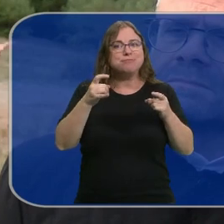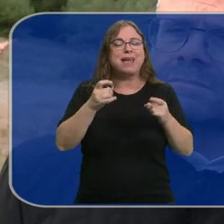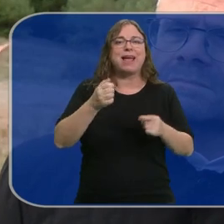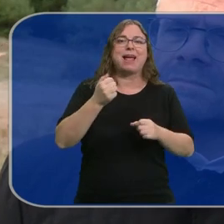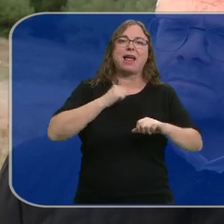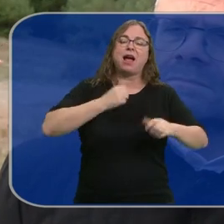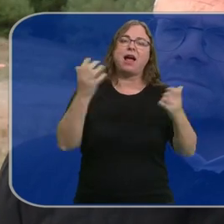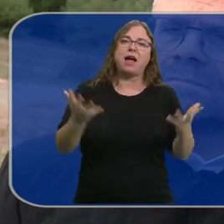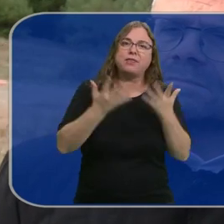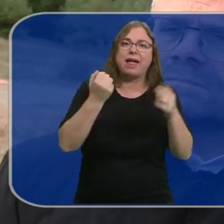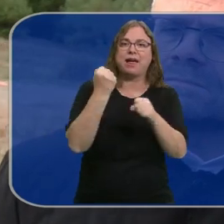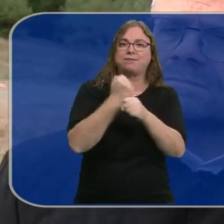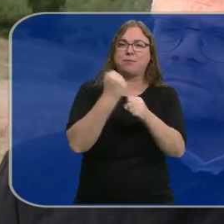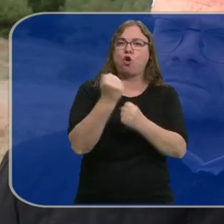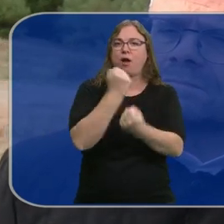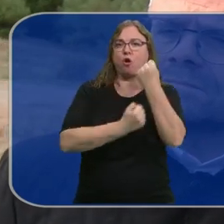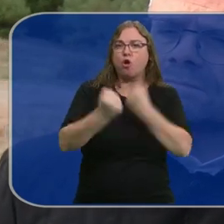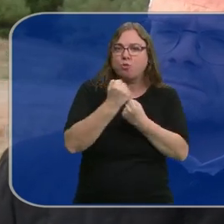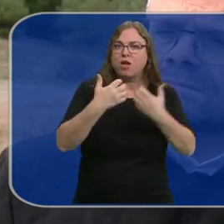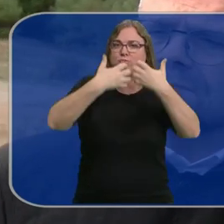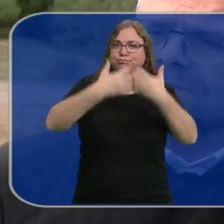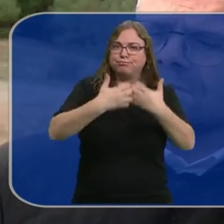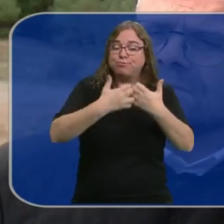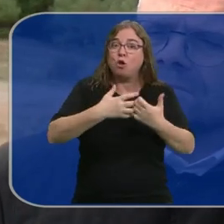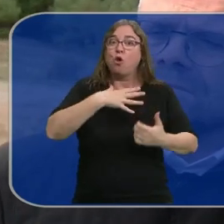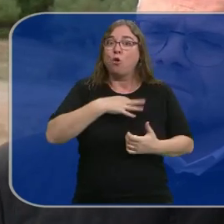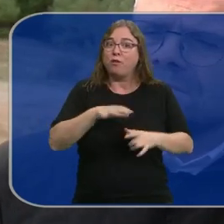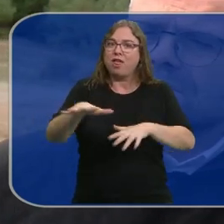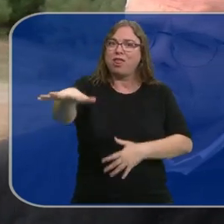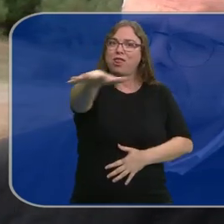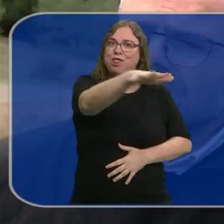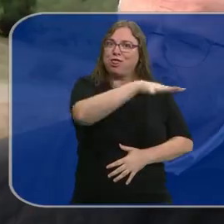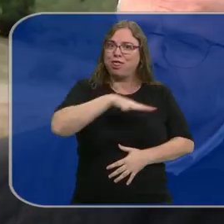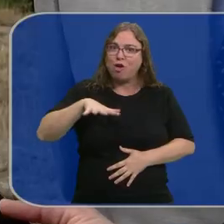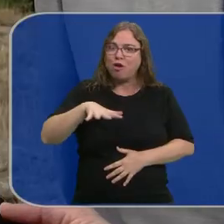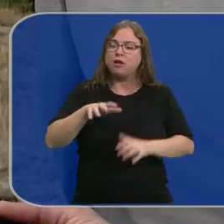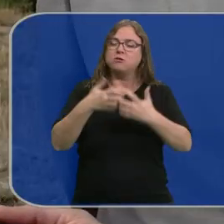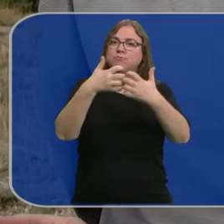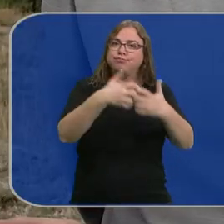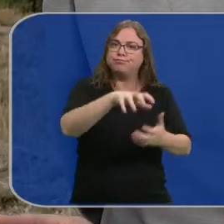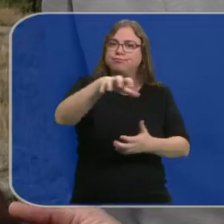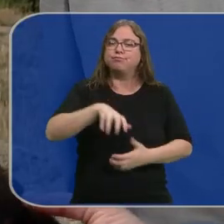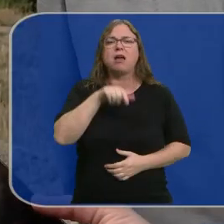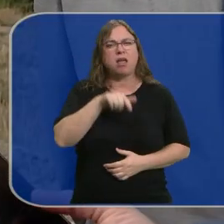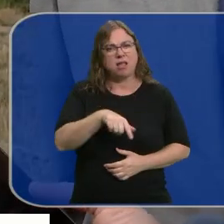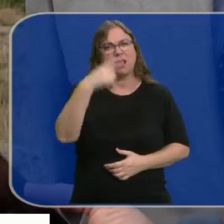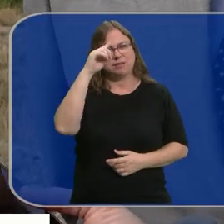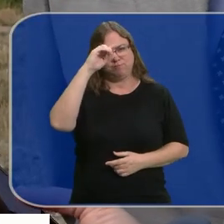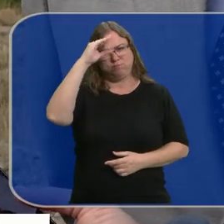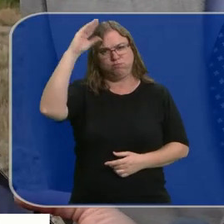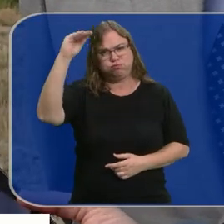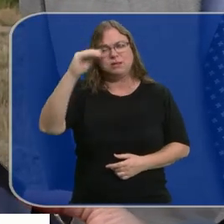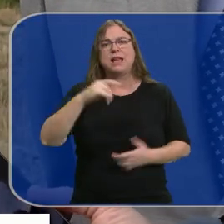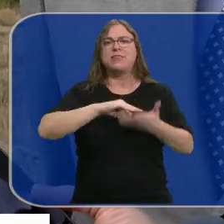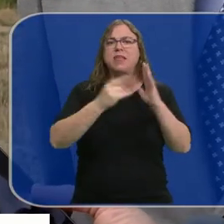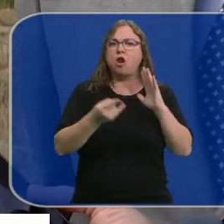económica, actividad industrial y podamos reindustrializar determinadas zonas de la región. Aquí hay conocimiento, tecnología